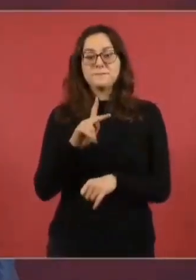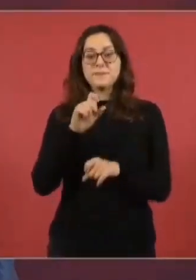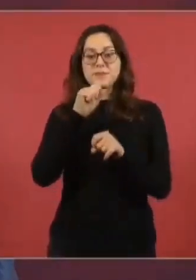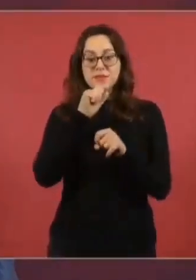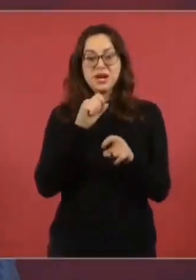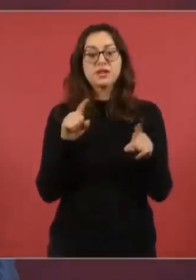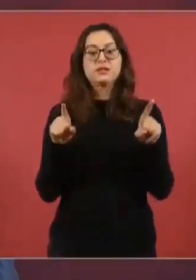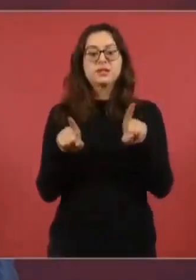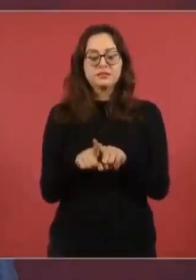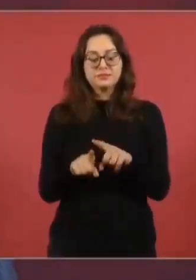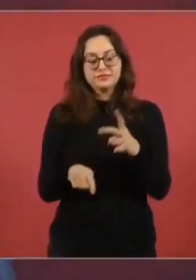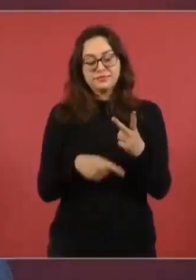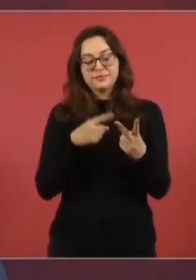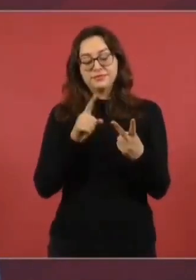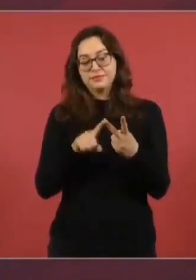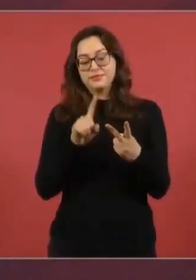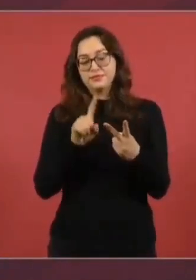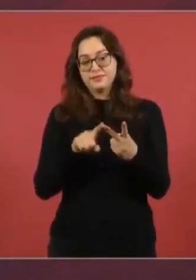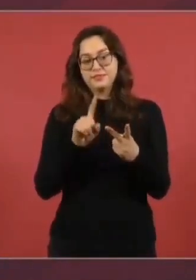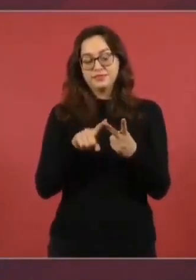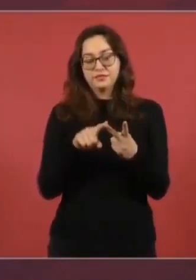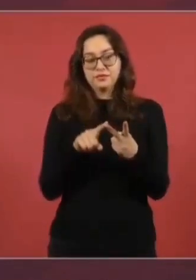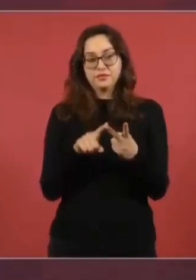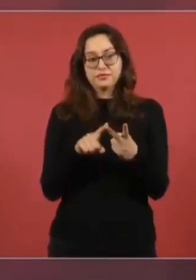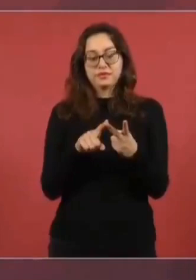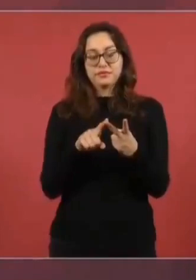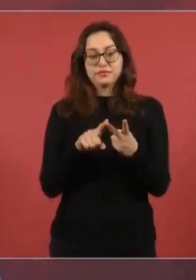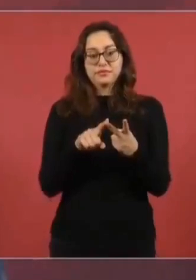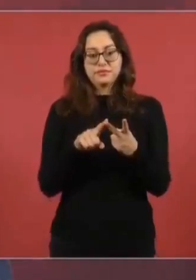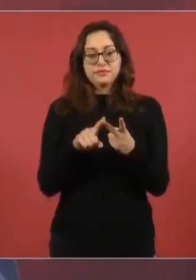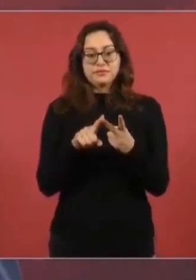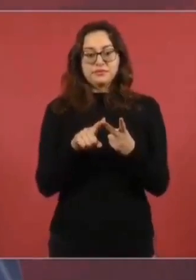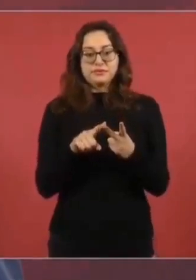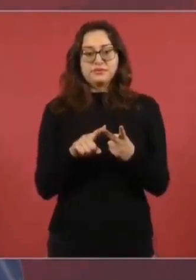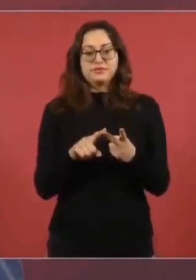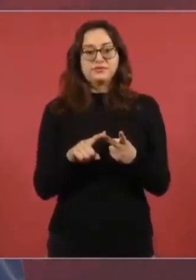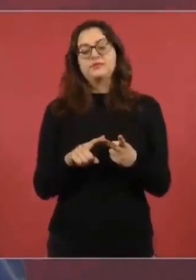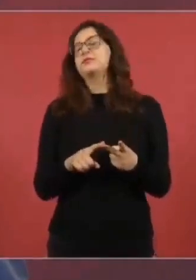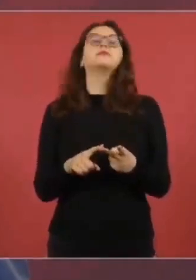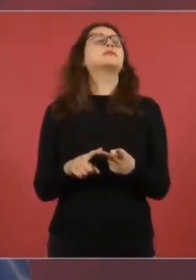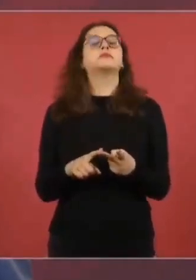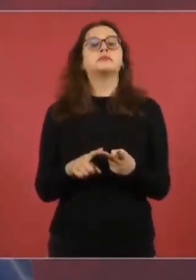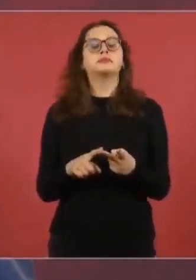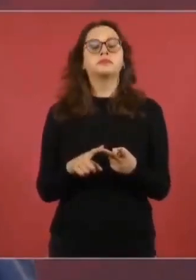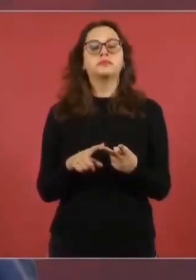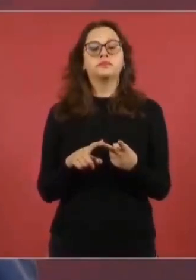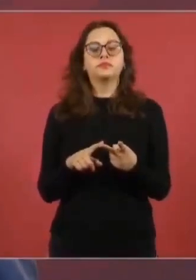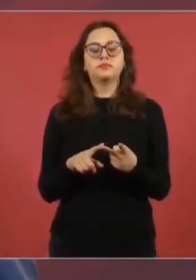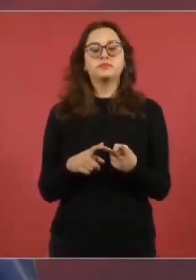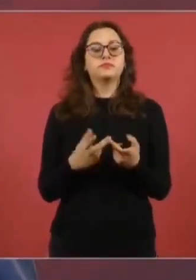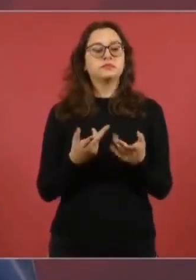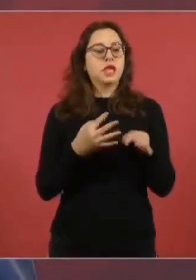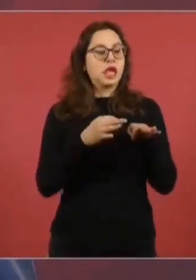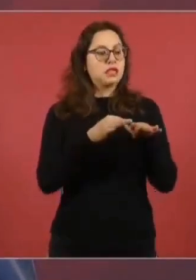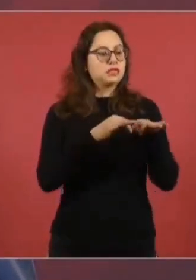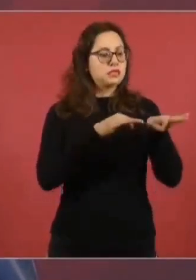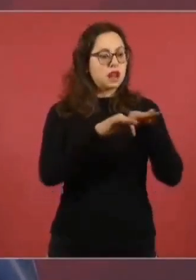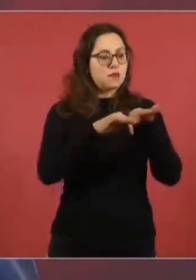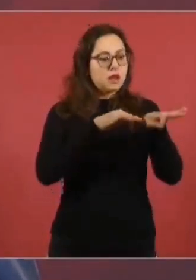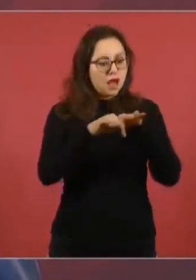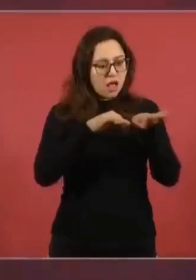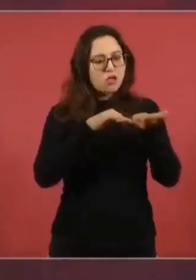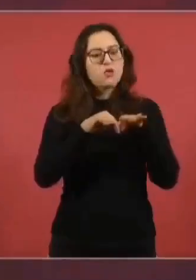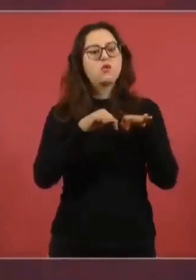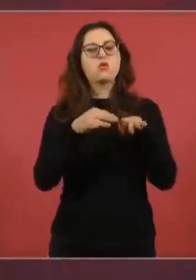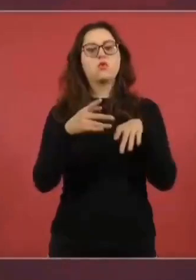se logró con el sector obrero, con el sector empresarial,